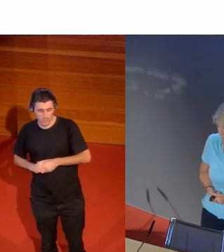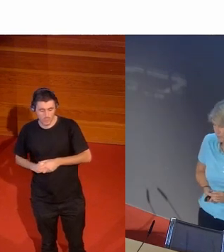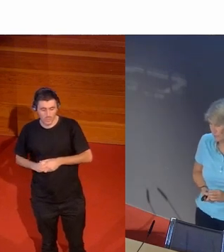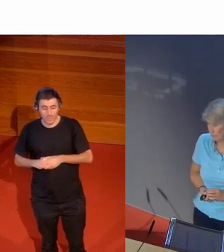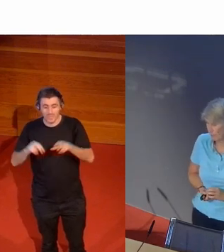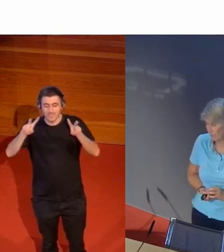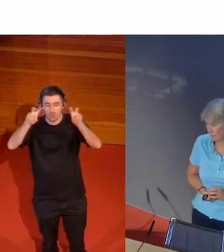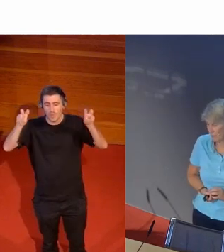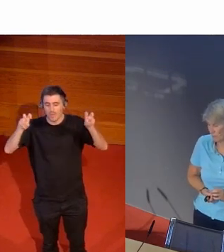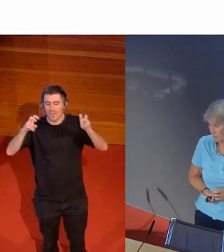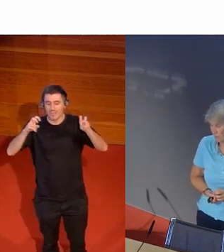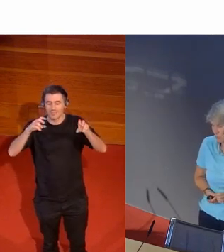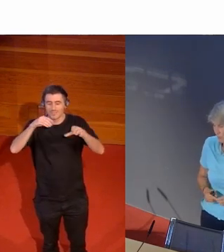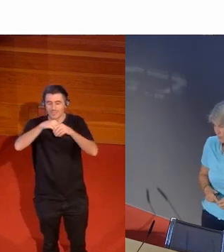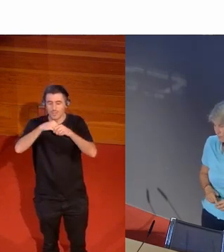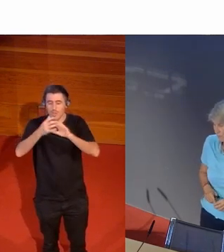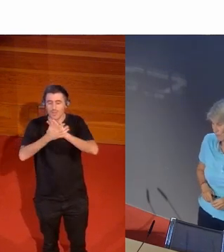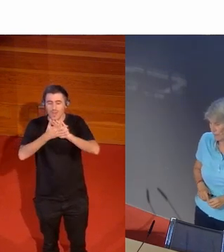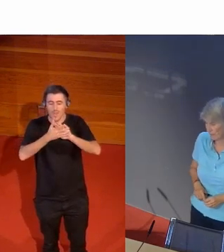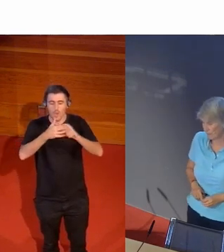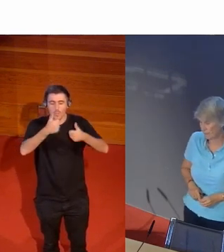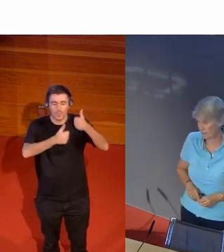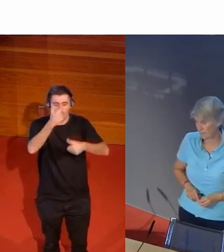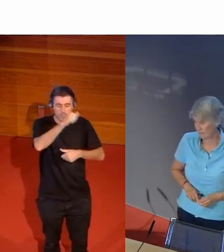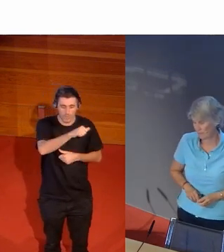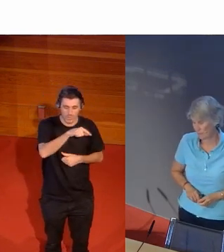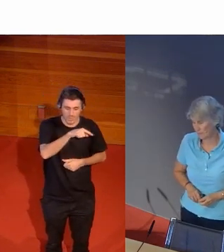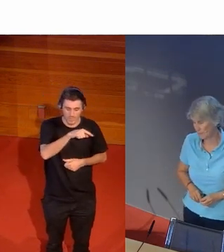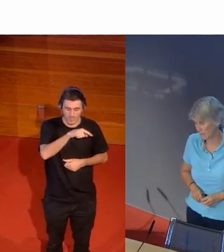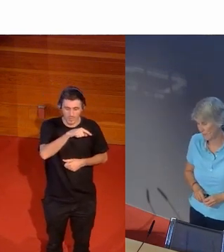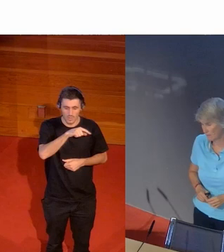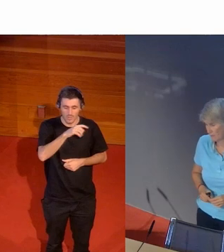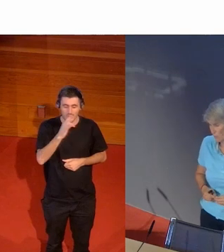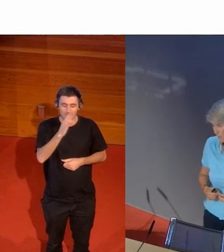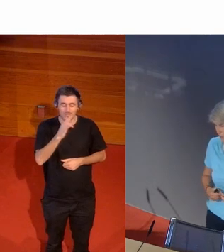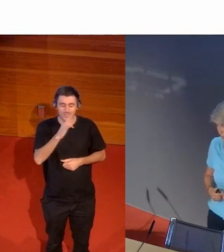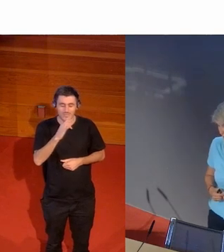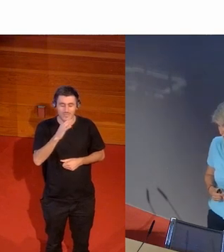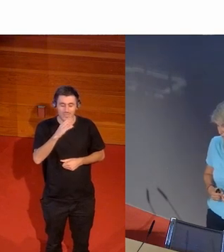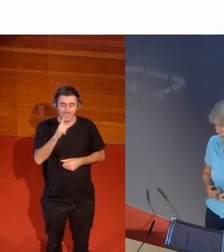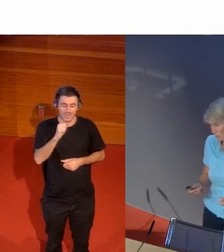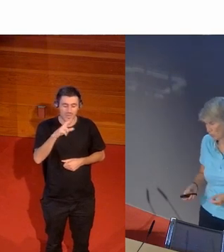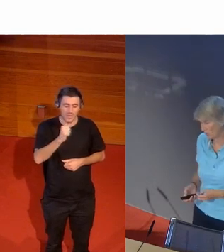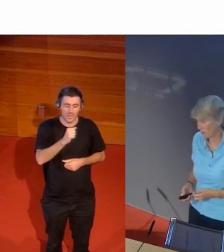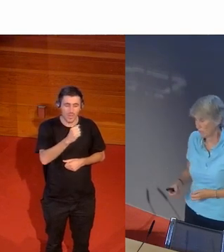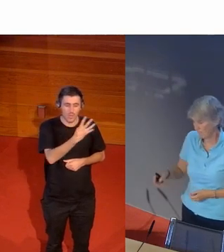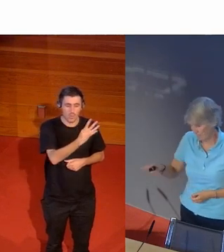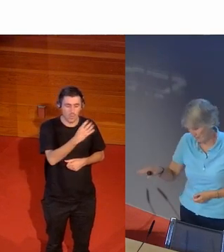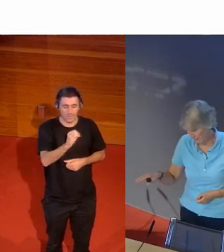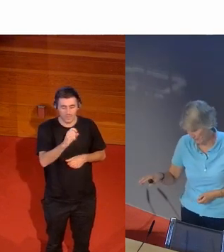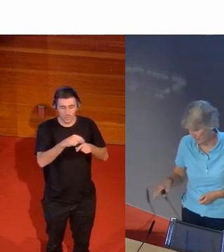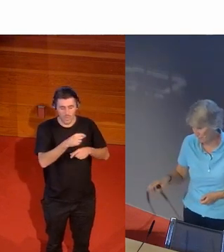en donde se habla de la competición masculina en la tesis de Clara el 40,90 masculinos